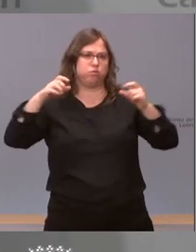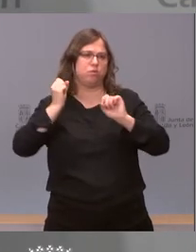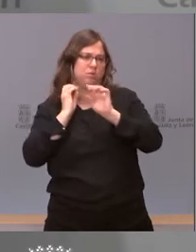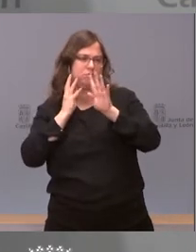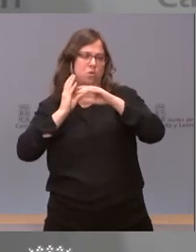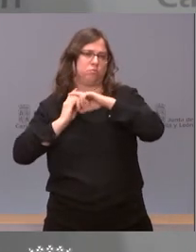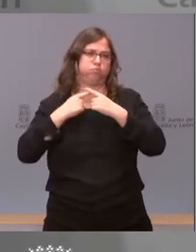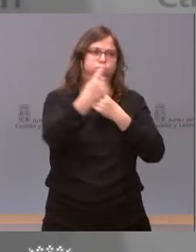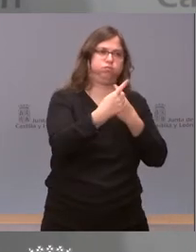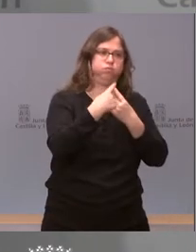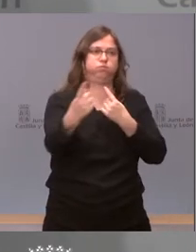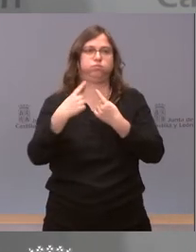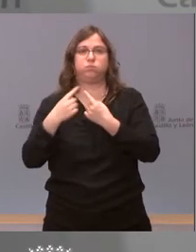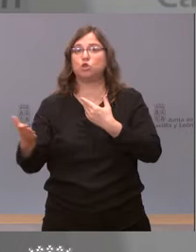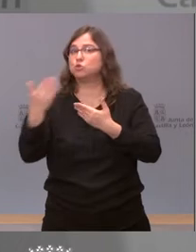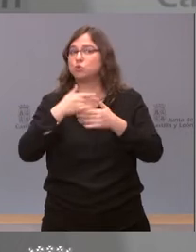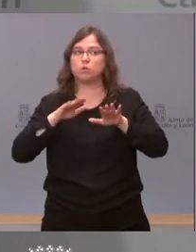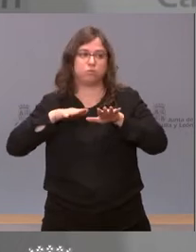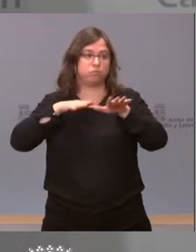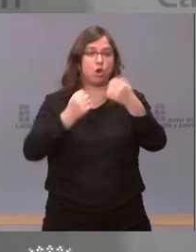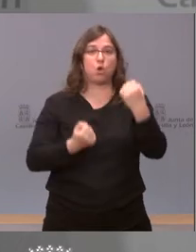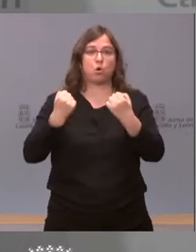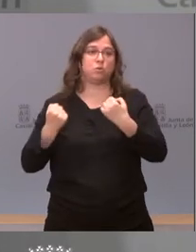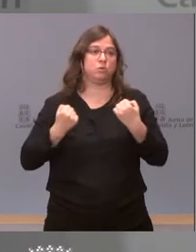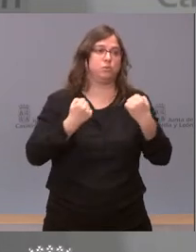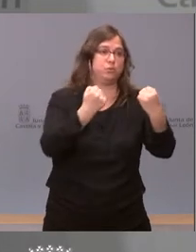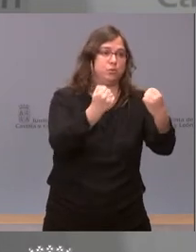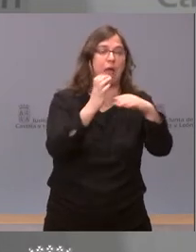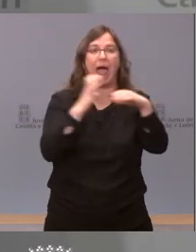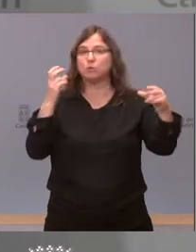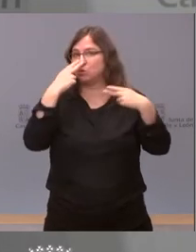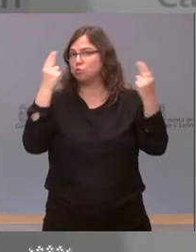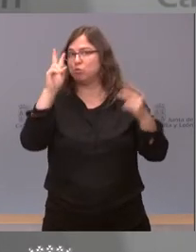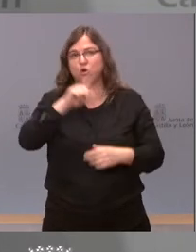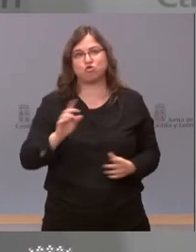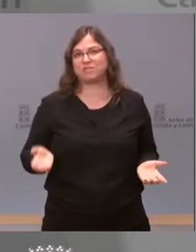y en todos los sitios se desplaza con su vehículo no van en autobuses públicos.